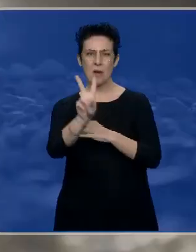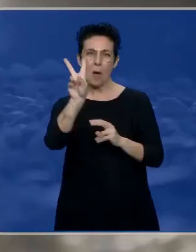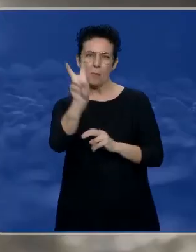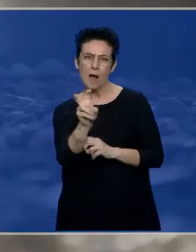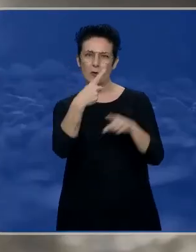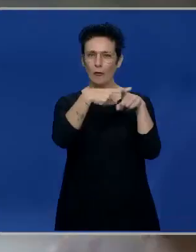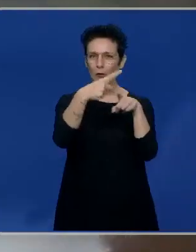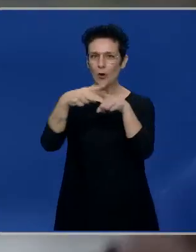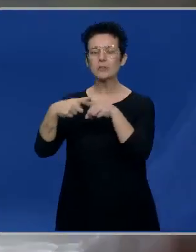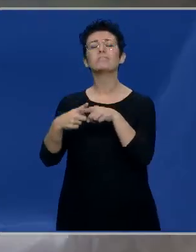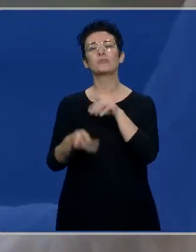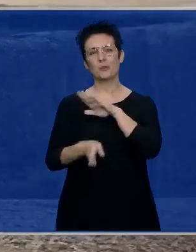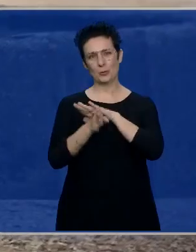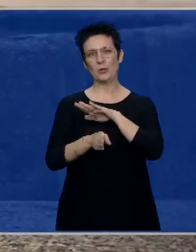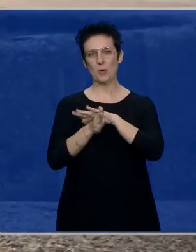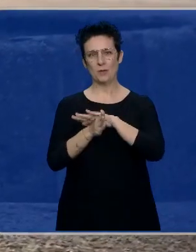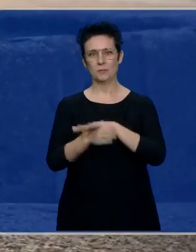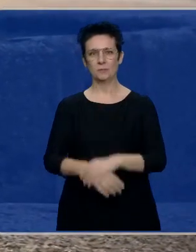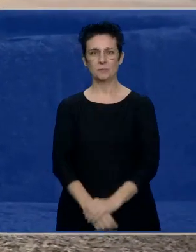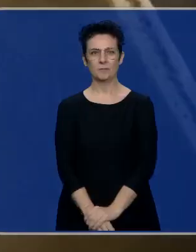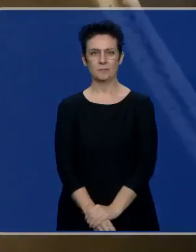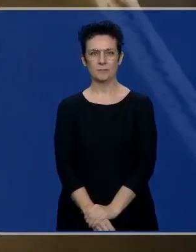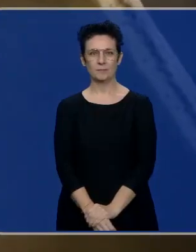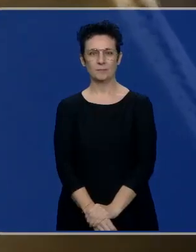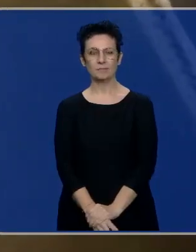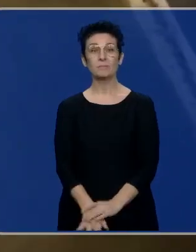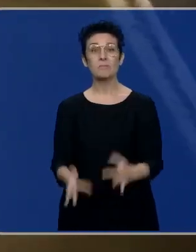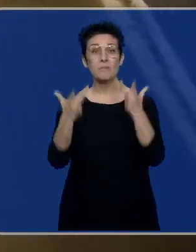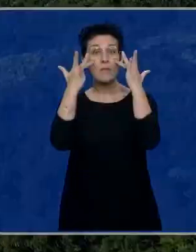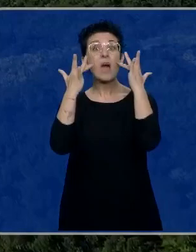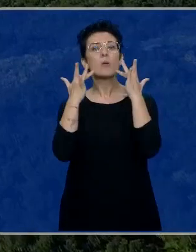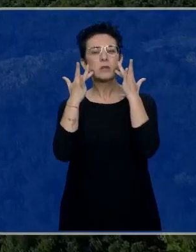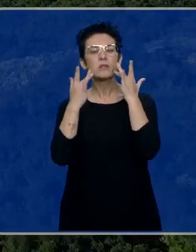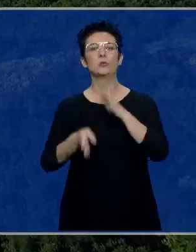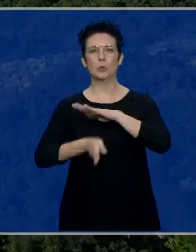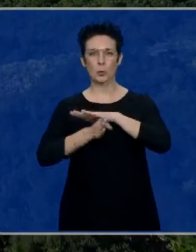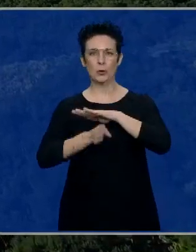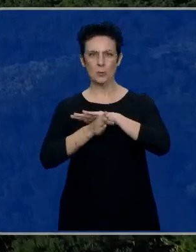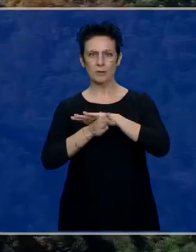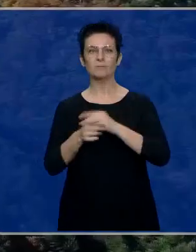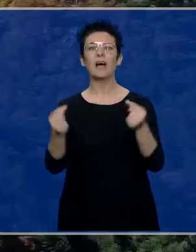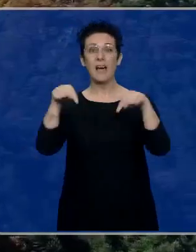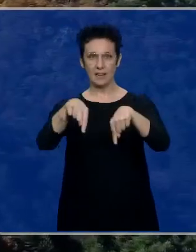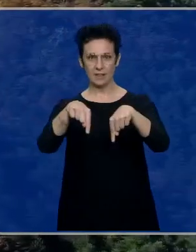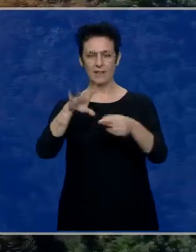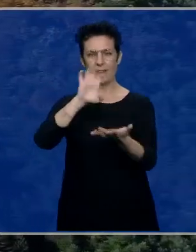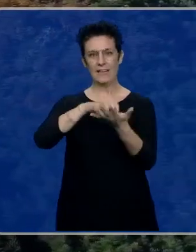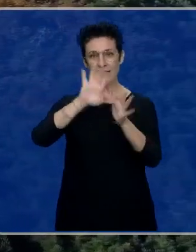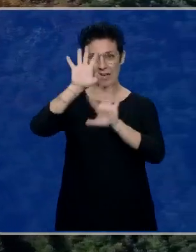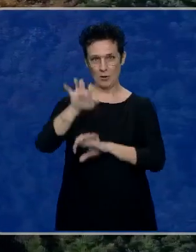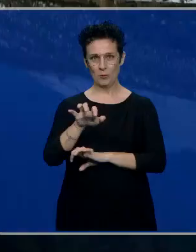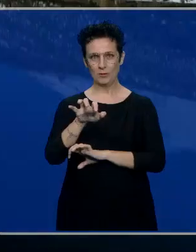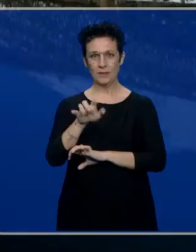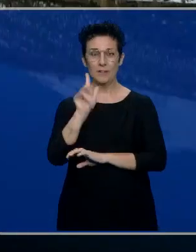a las cosas, permanecen. y lo auténtico prevalece. Aquí, en Castilla y León,